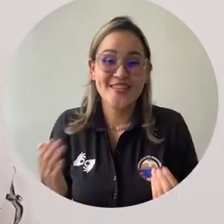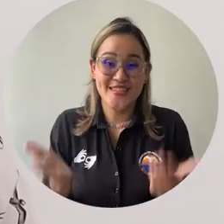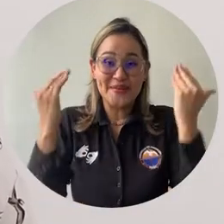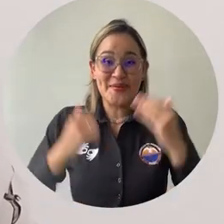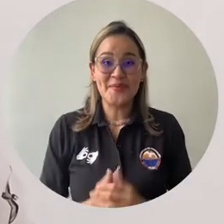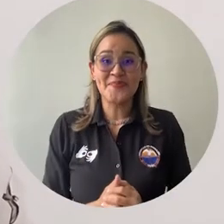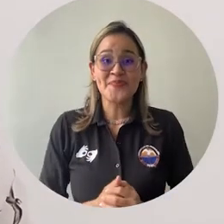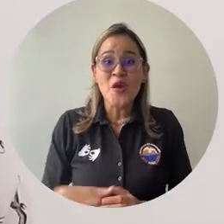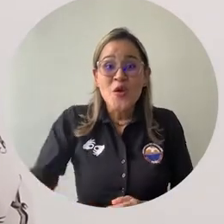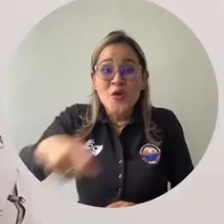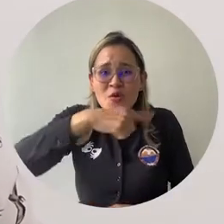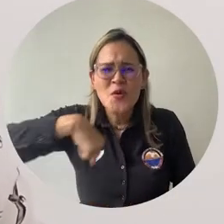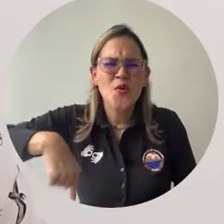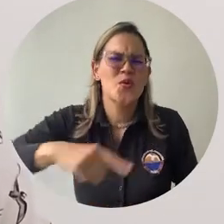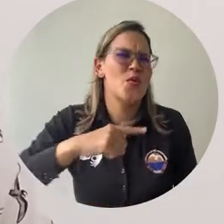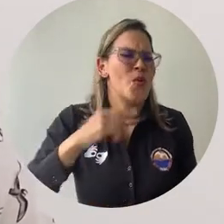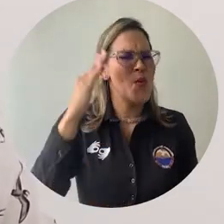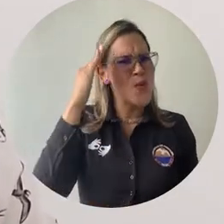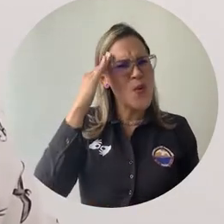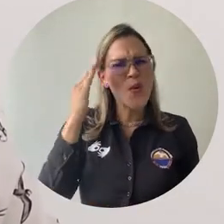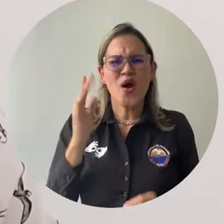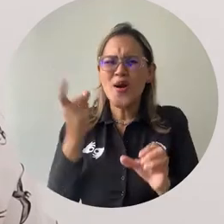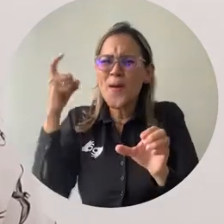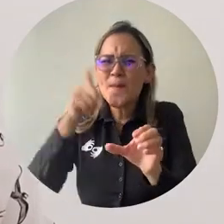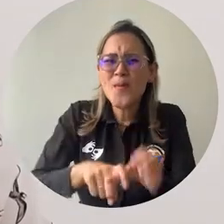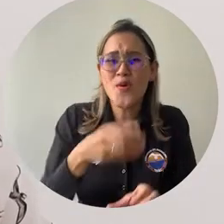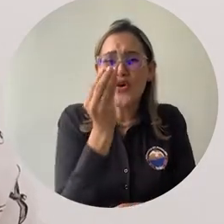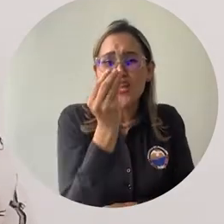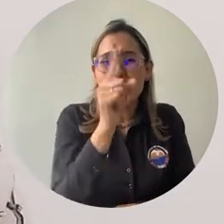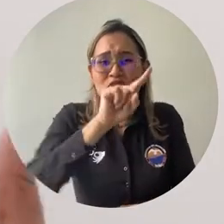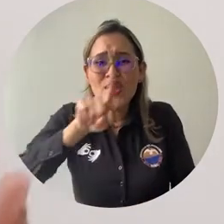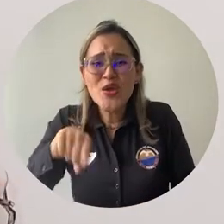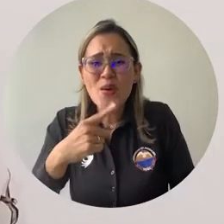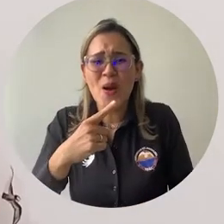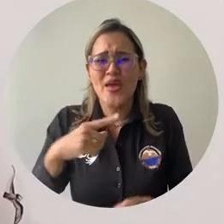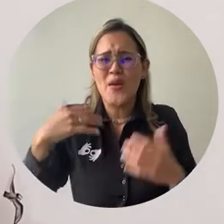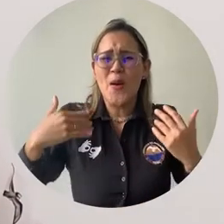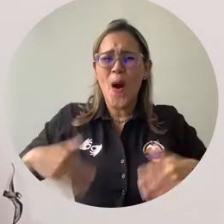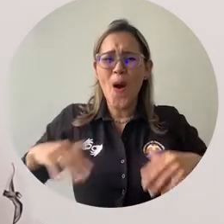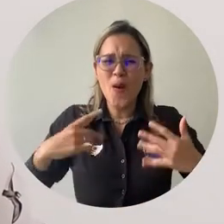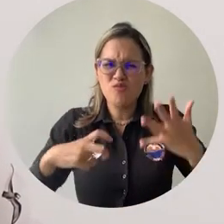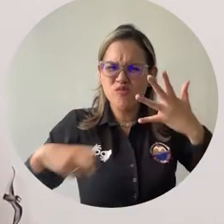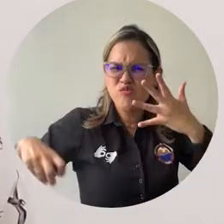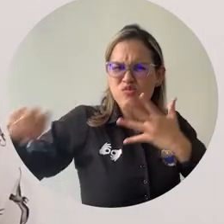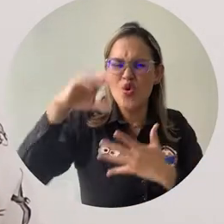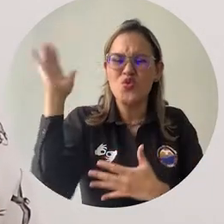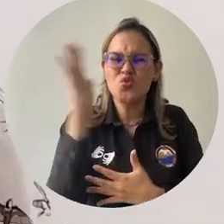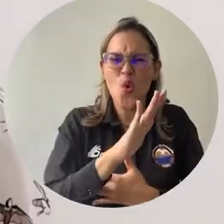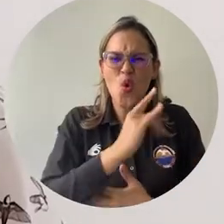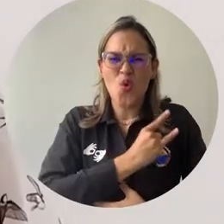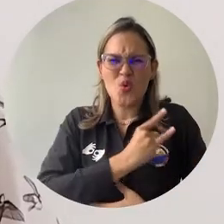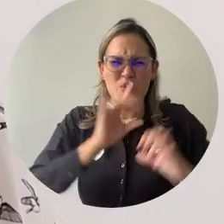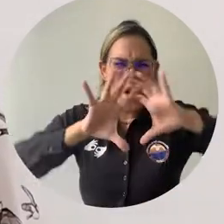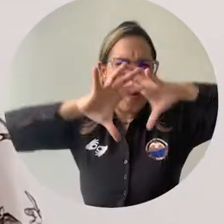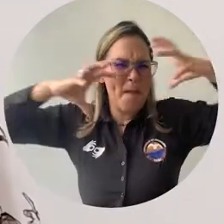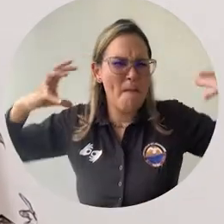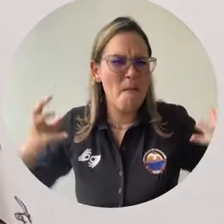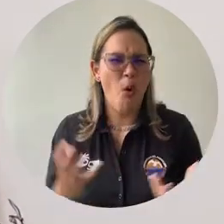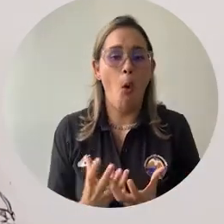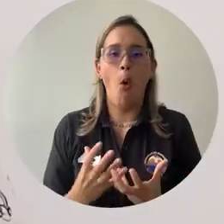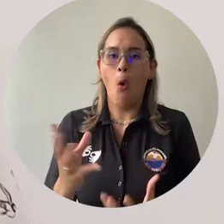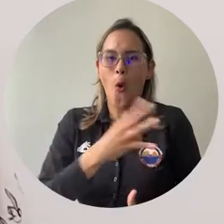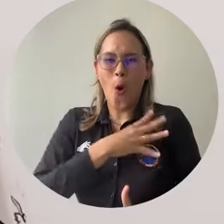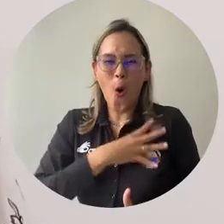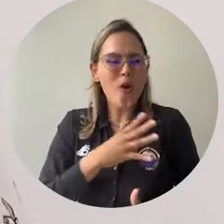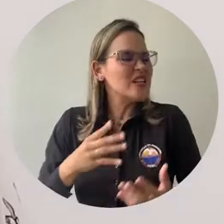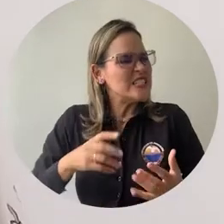hacemos parte del ranking de las mejores universidades a nivel mundial, nos inspira a seguir haciendo las cosas con mucho sacrificio, con